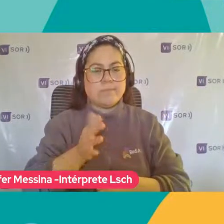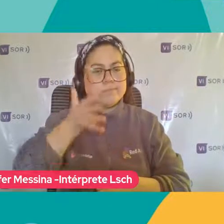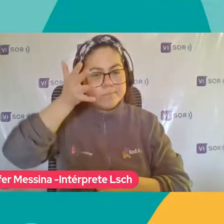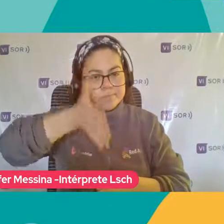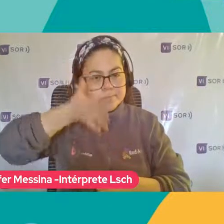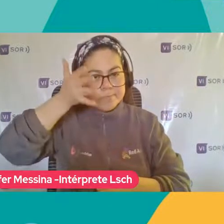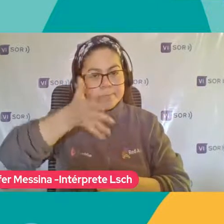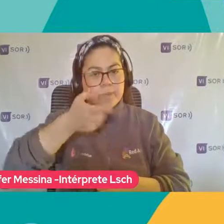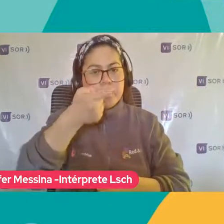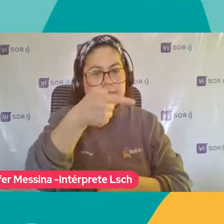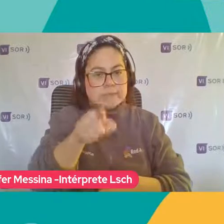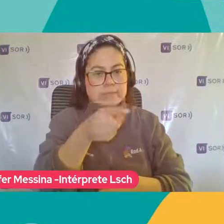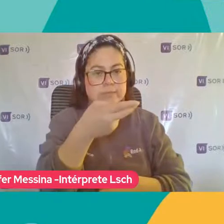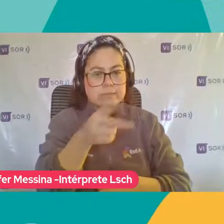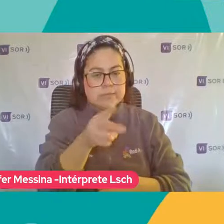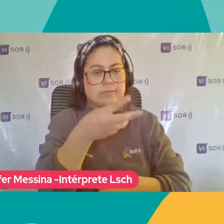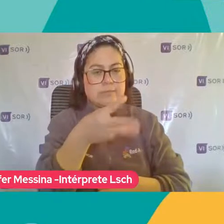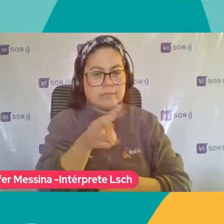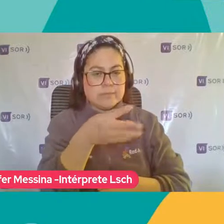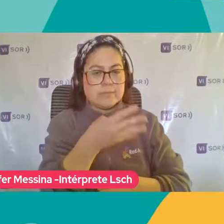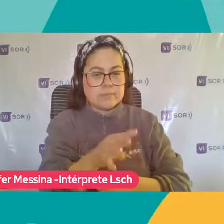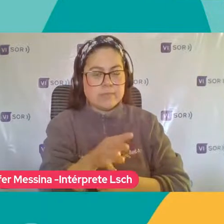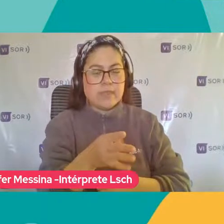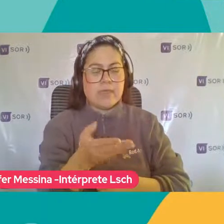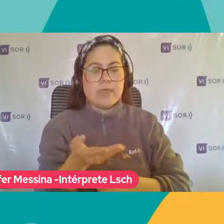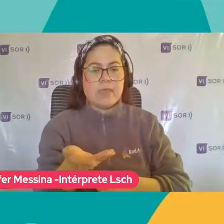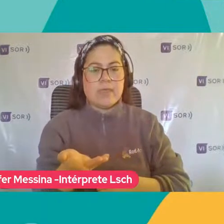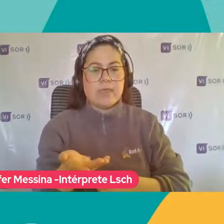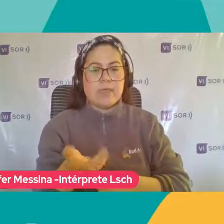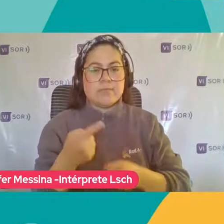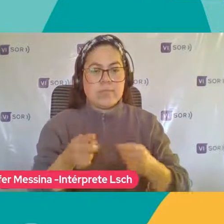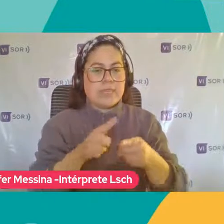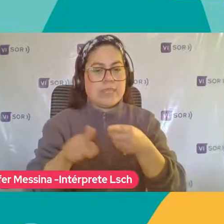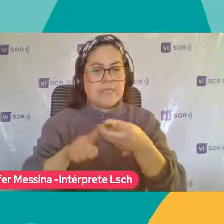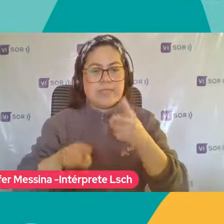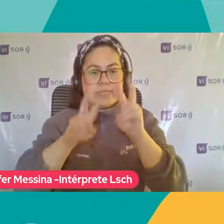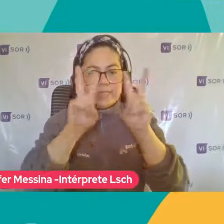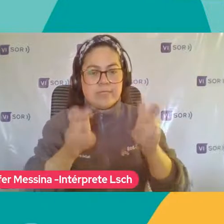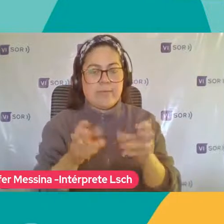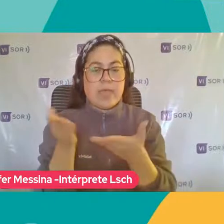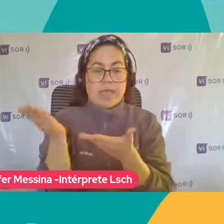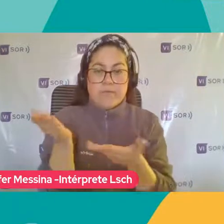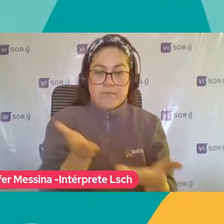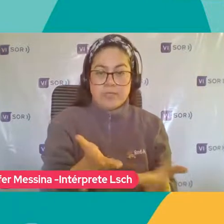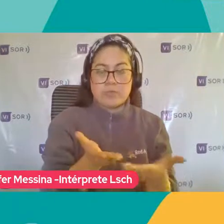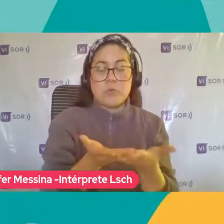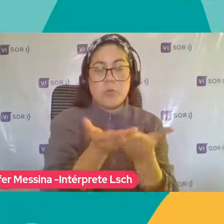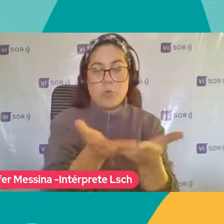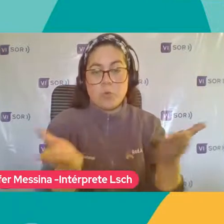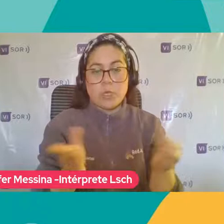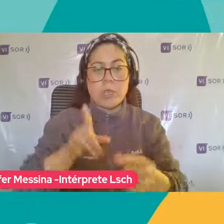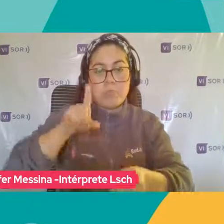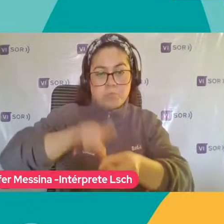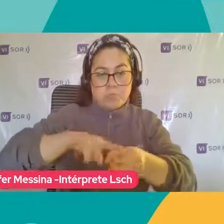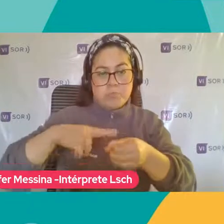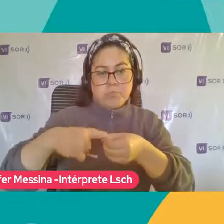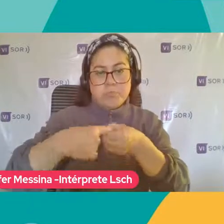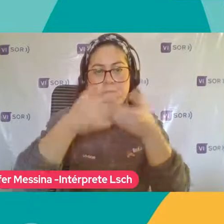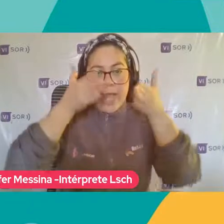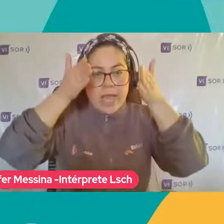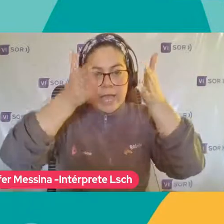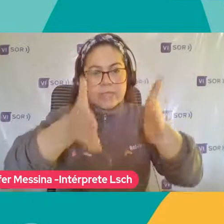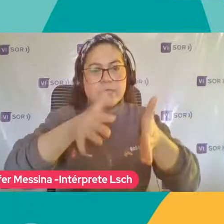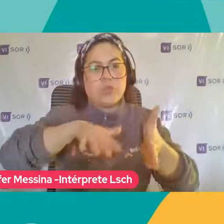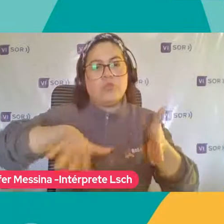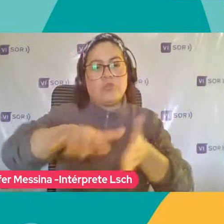expertos Que nos va a permitir Tratar Distintas temáticas La invitación Es que sigan con nosotros Atento A todas